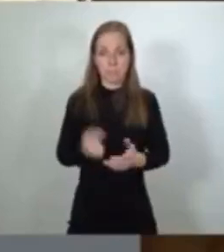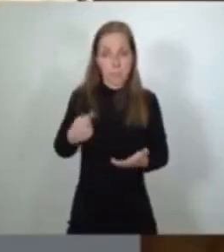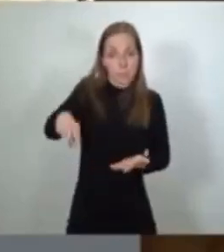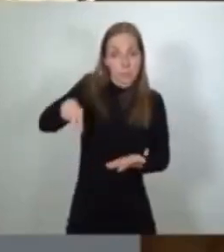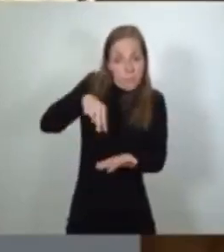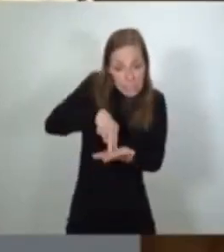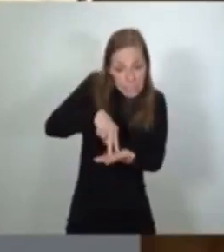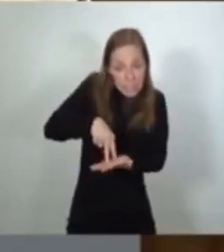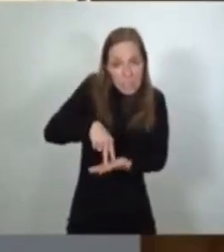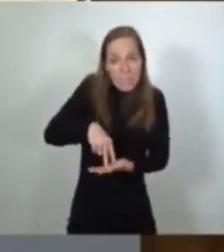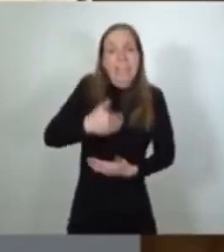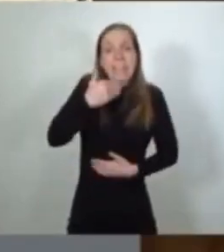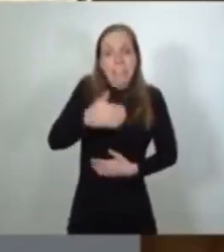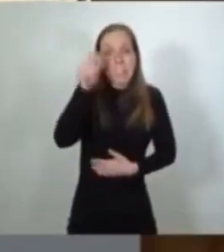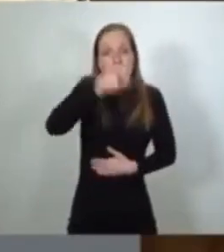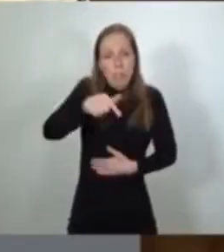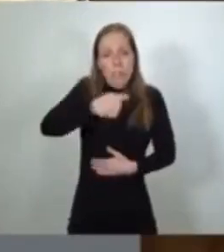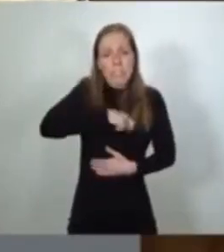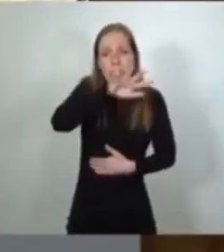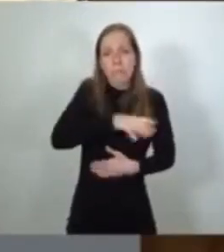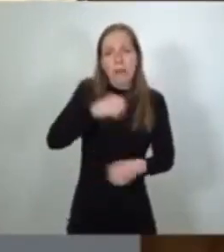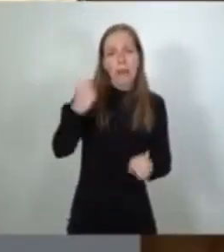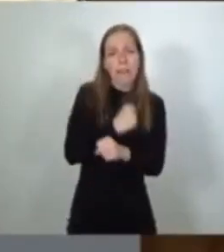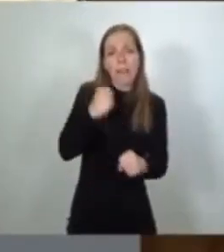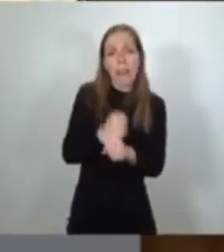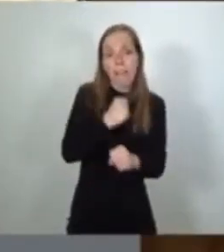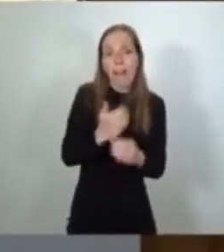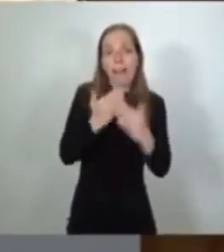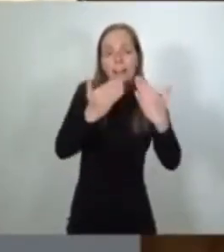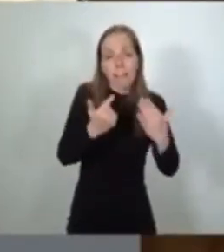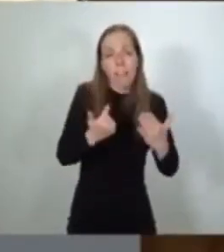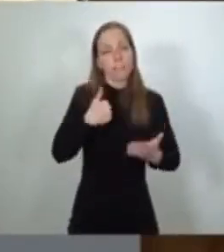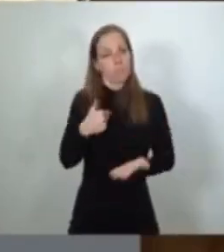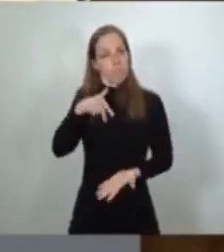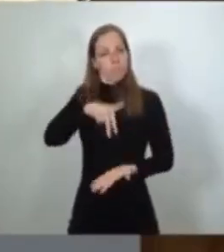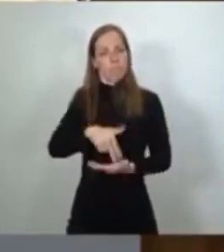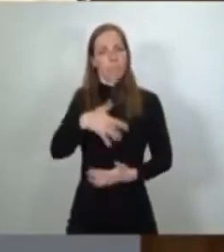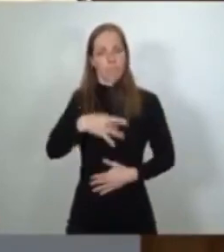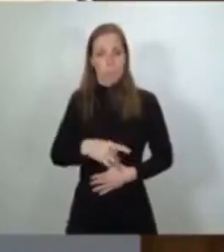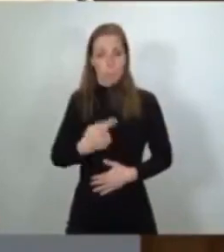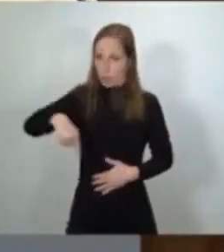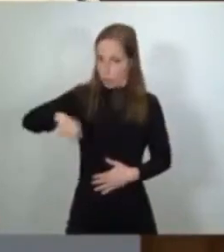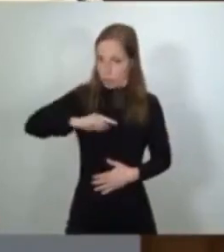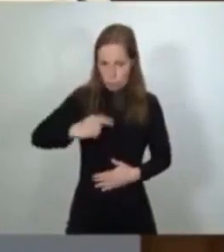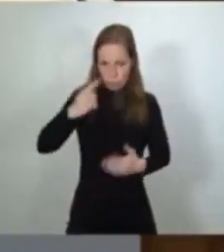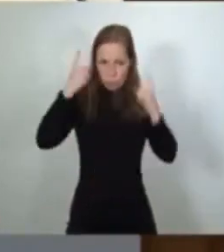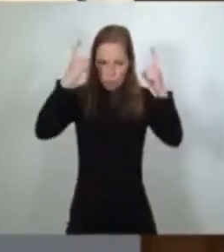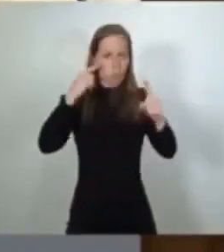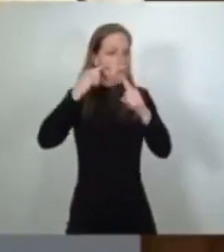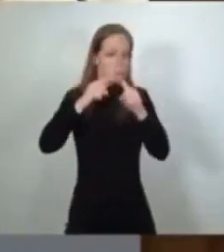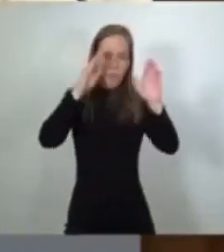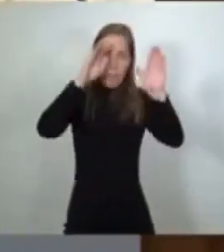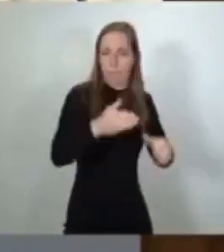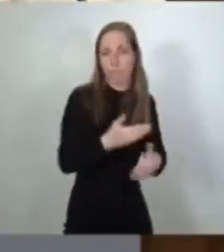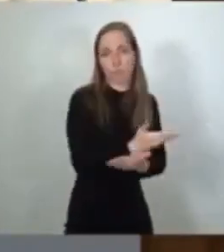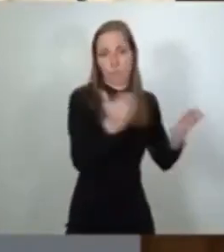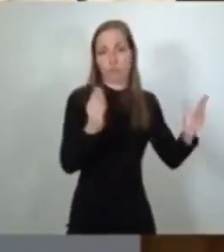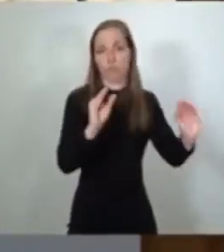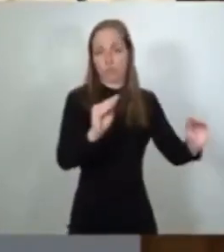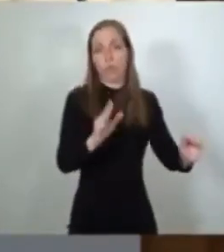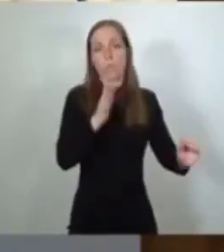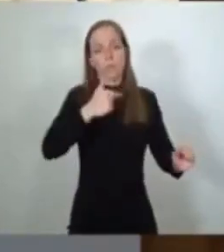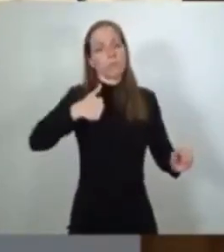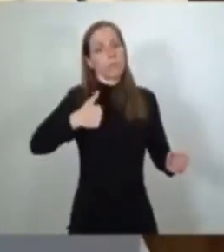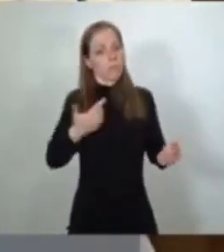trabajadoras de este país. A ellas me debo, a ellas nos debemos y a ellas hoy les tendemos